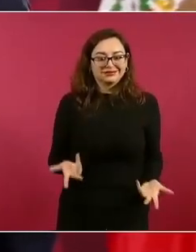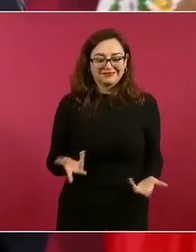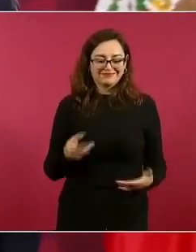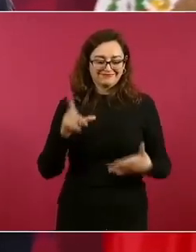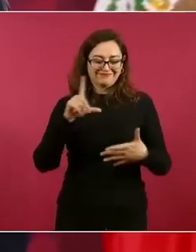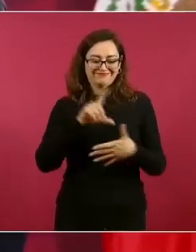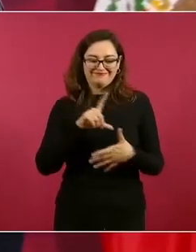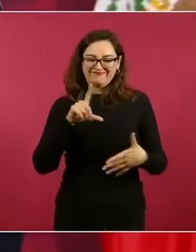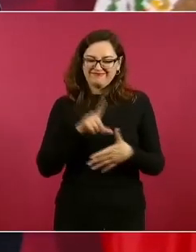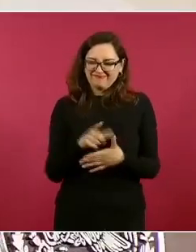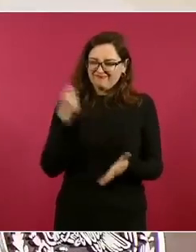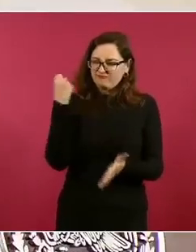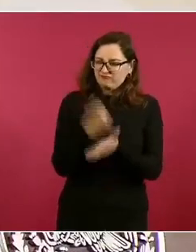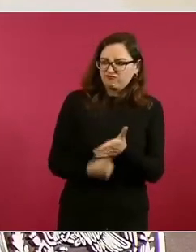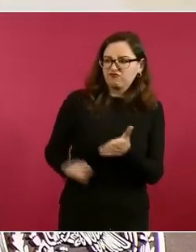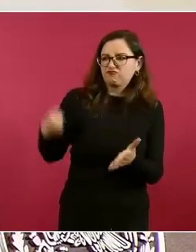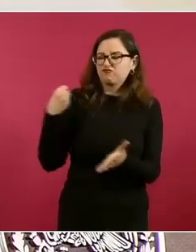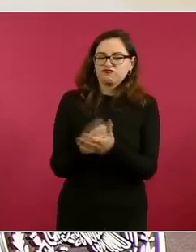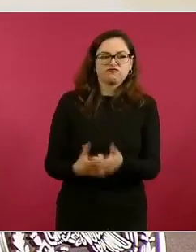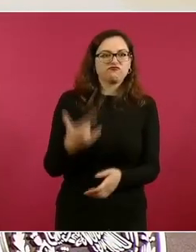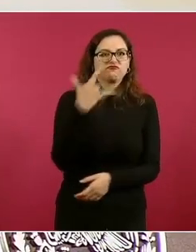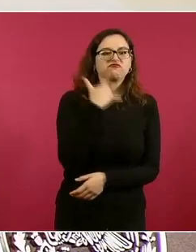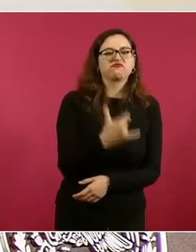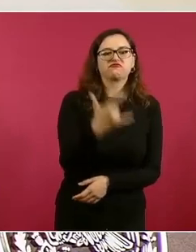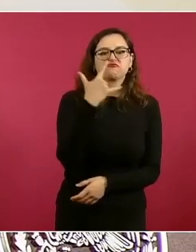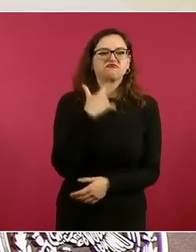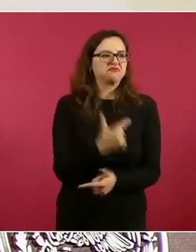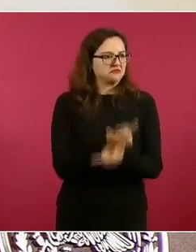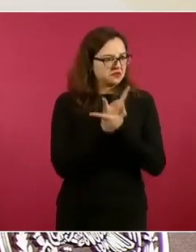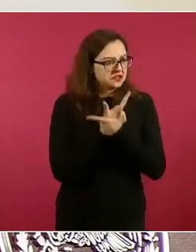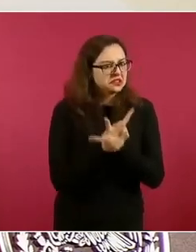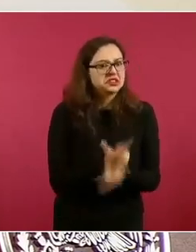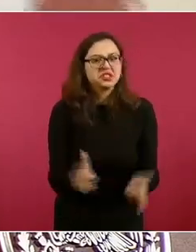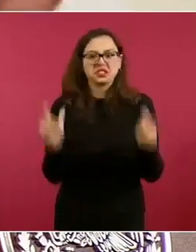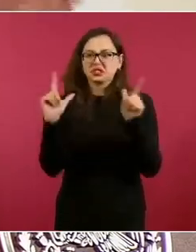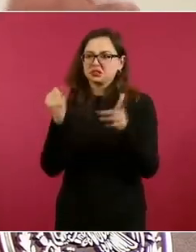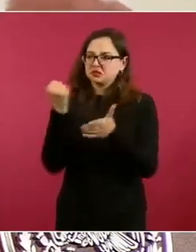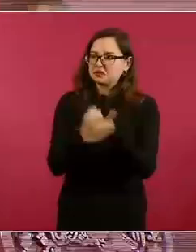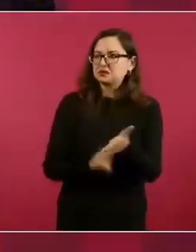que